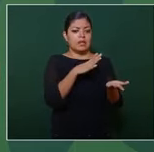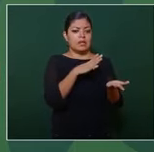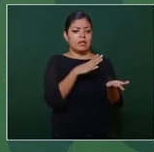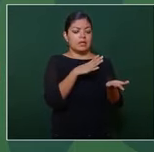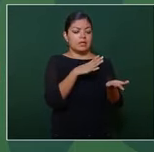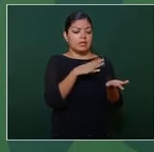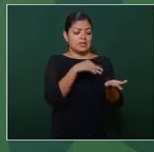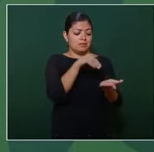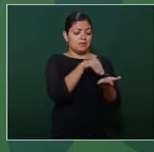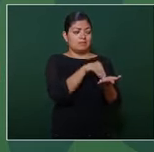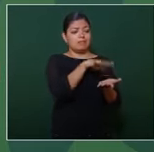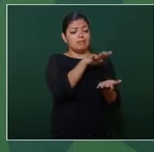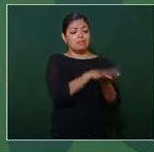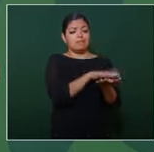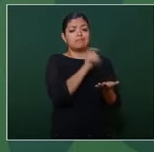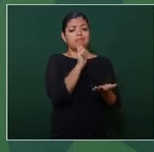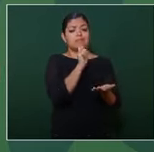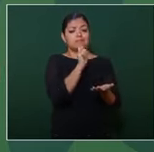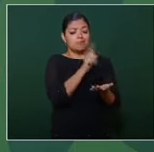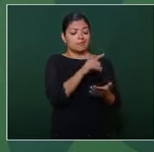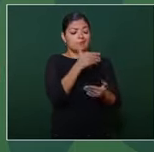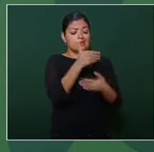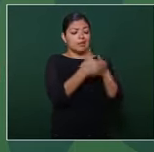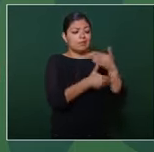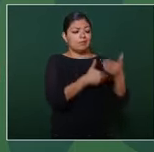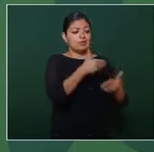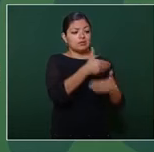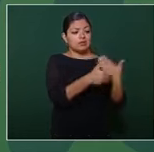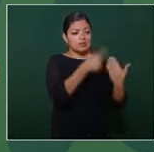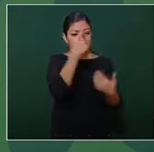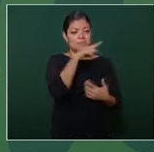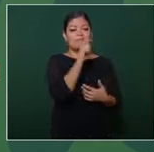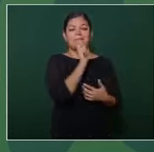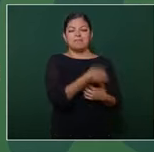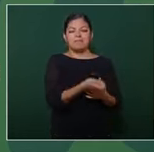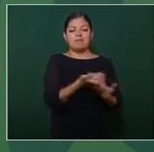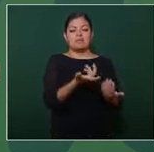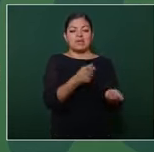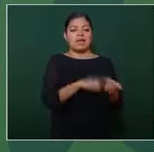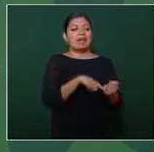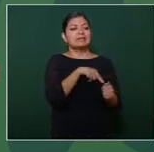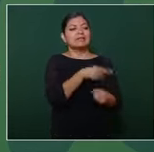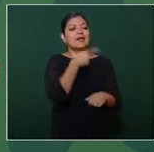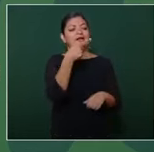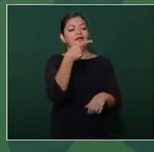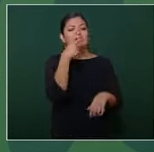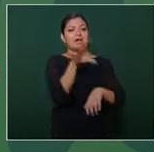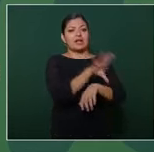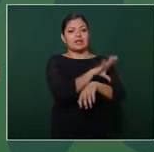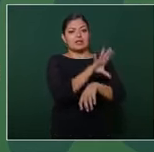el procedimiento para lo que tiene que ver con la electricidad